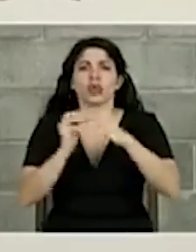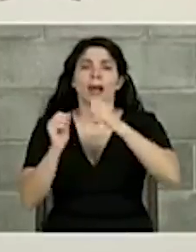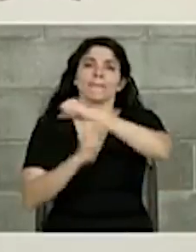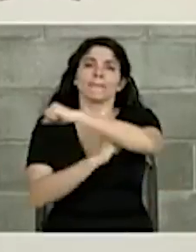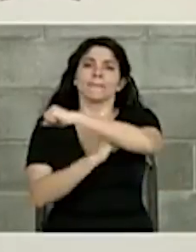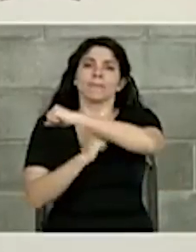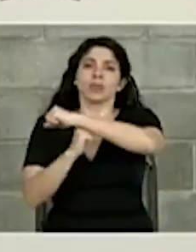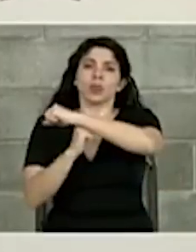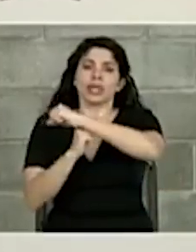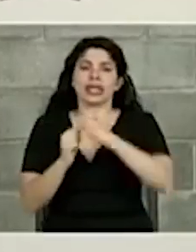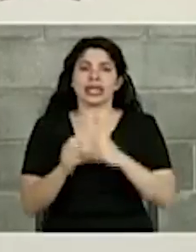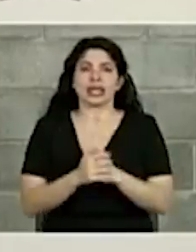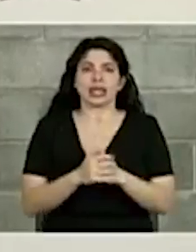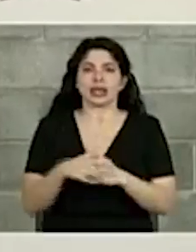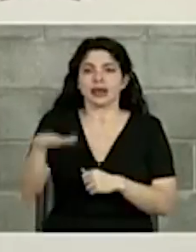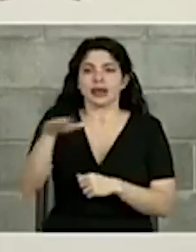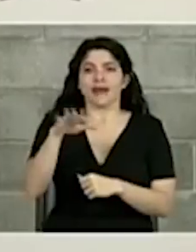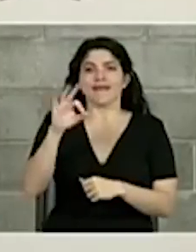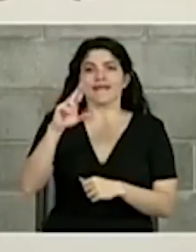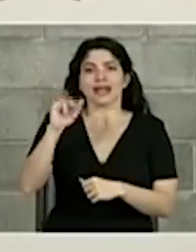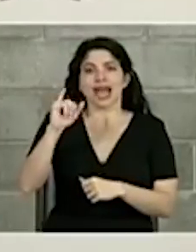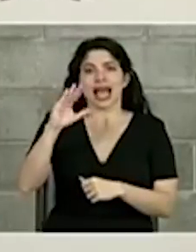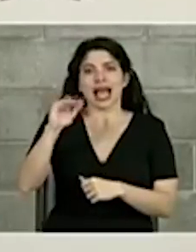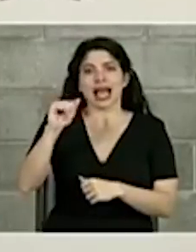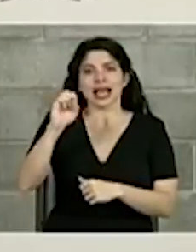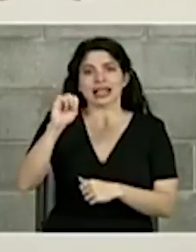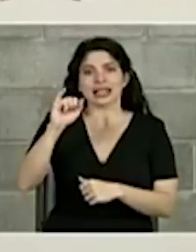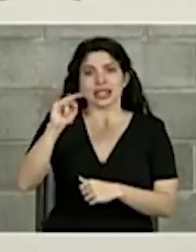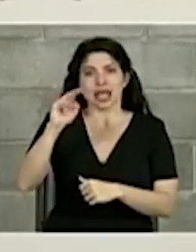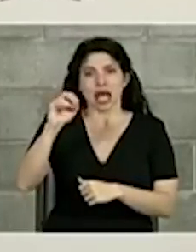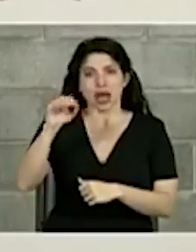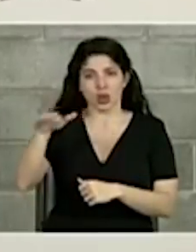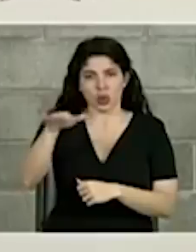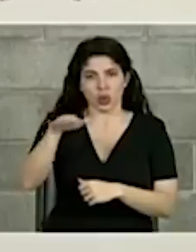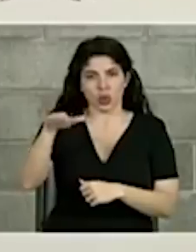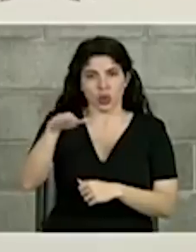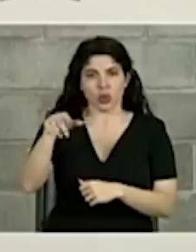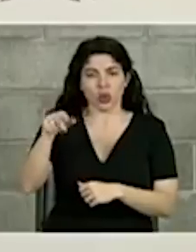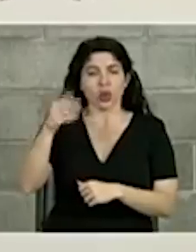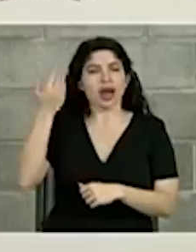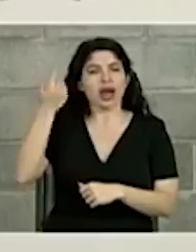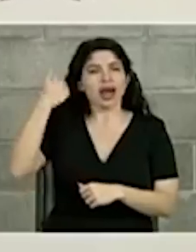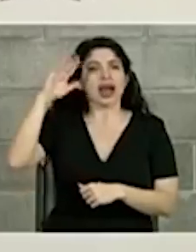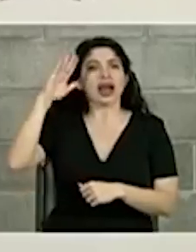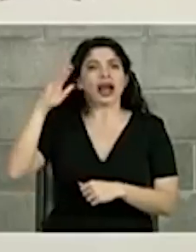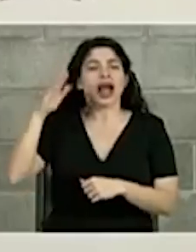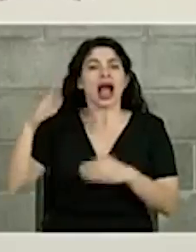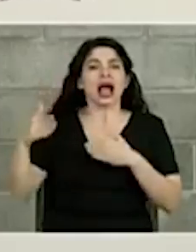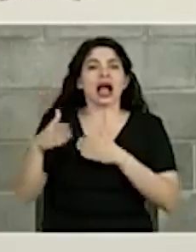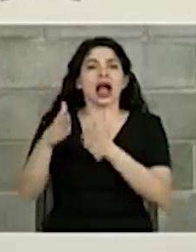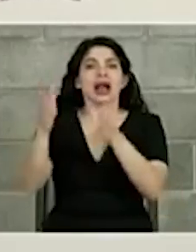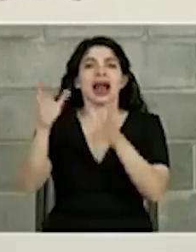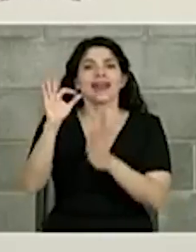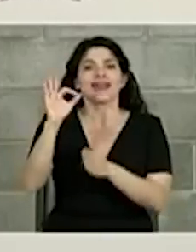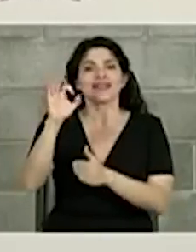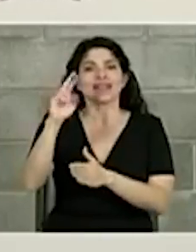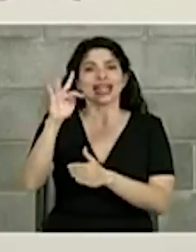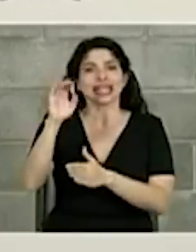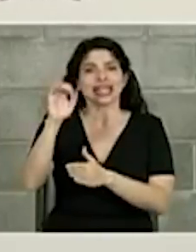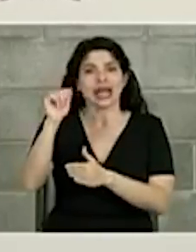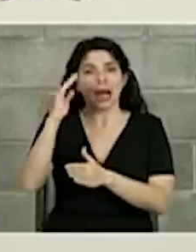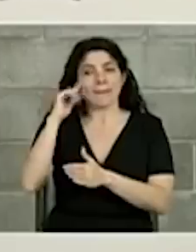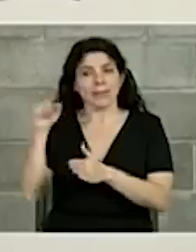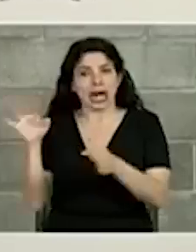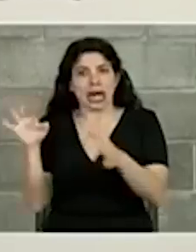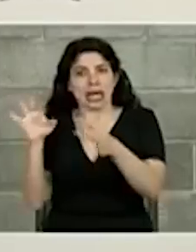a la altura de Fray Casiano sobre lo que era el canal de Fertica para hacer esa unión.